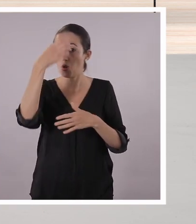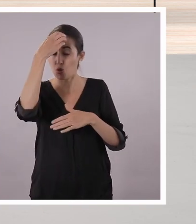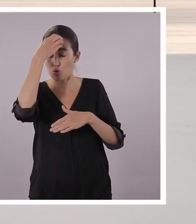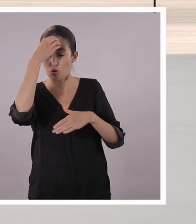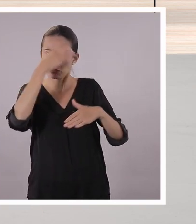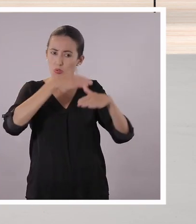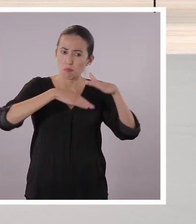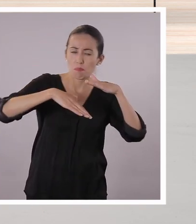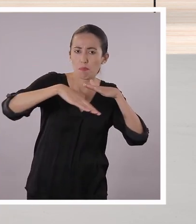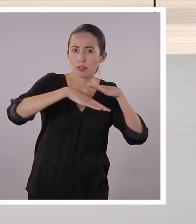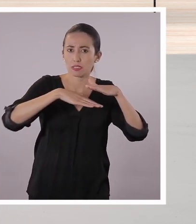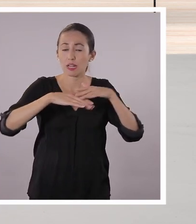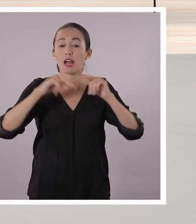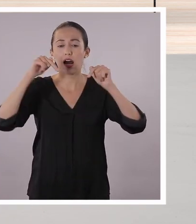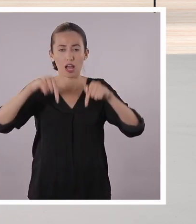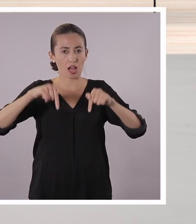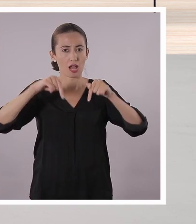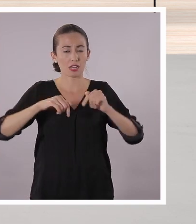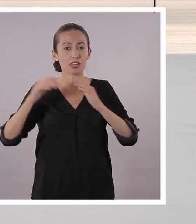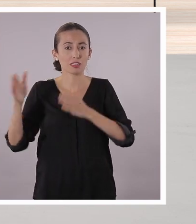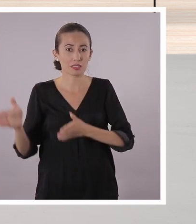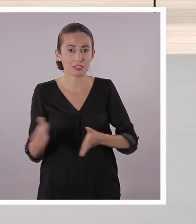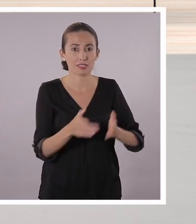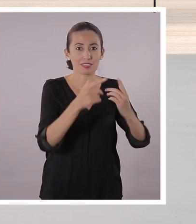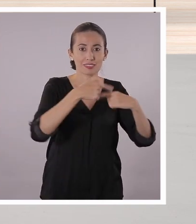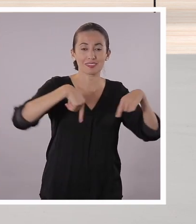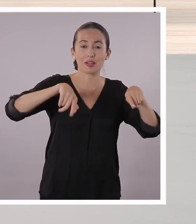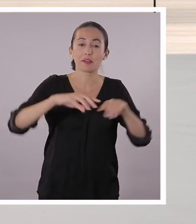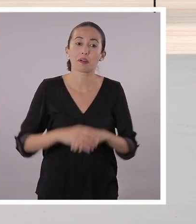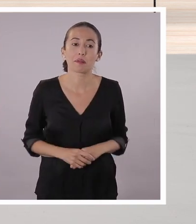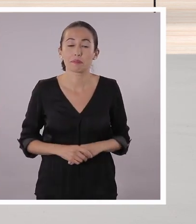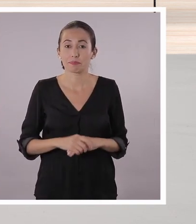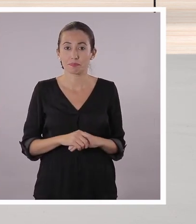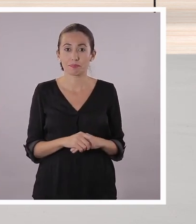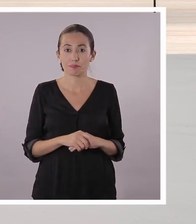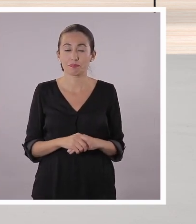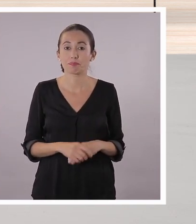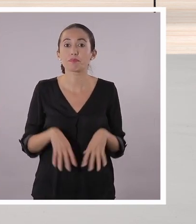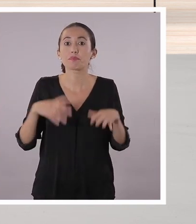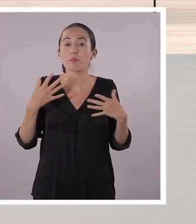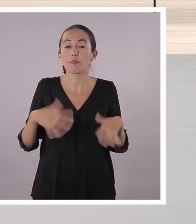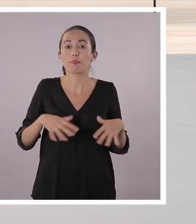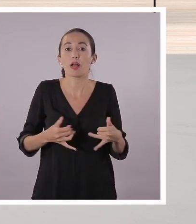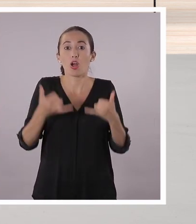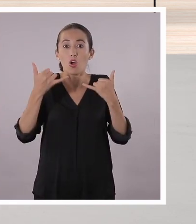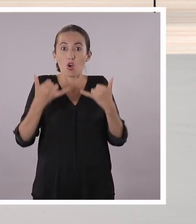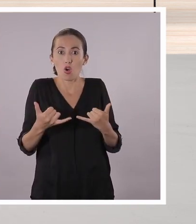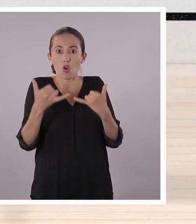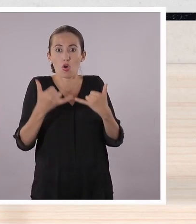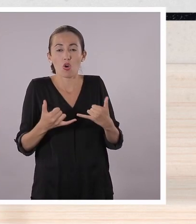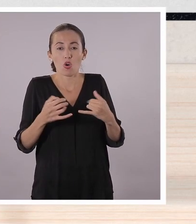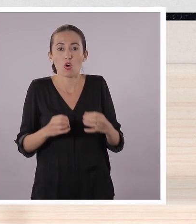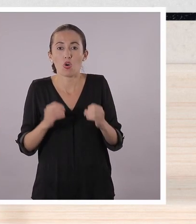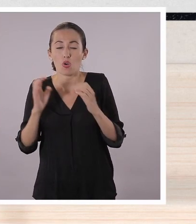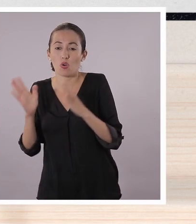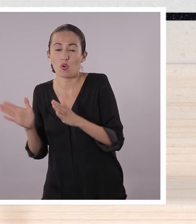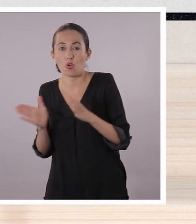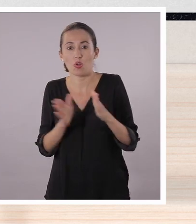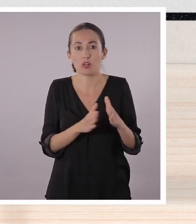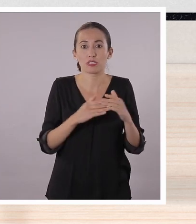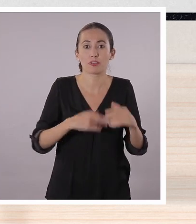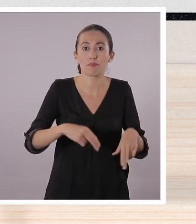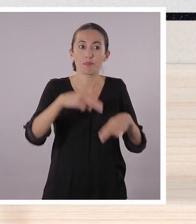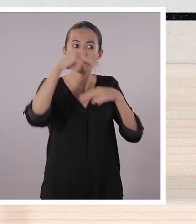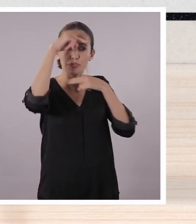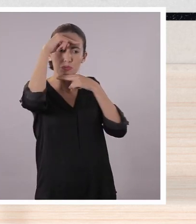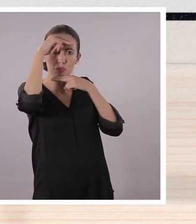General Básica Superior, esta es su franja y este es su espacio. El día de hoy tengo muchísimas ganas de